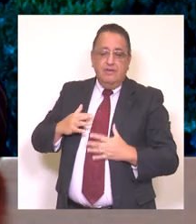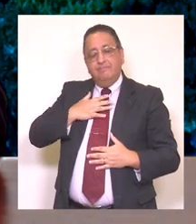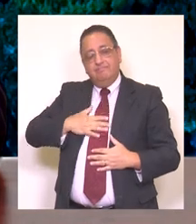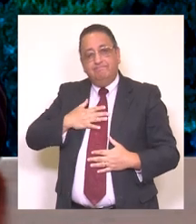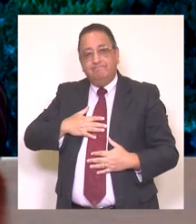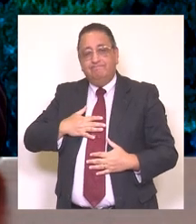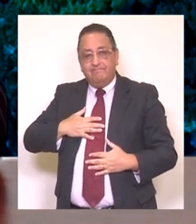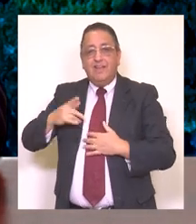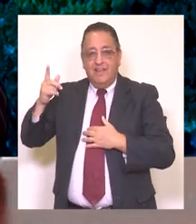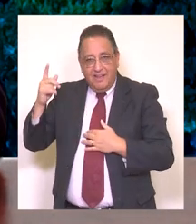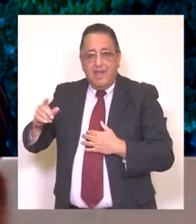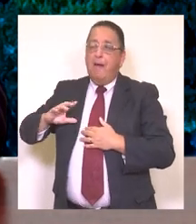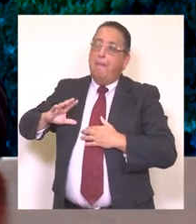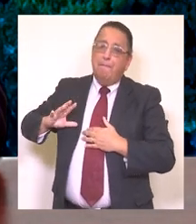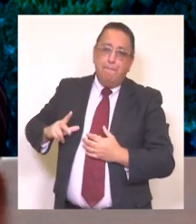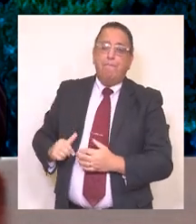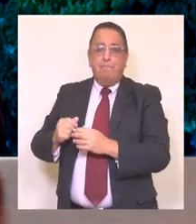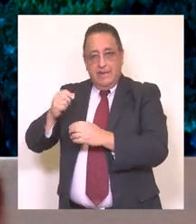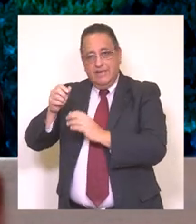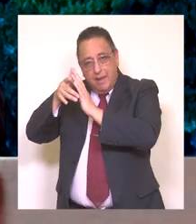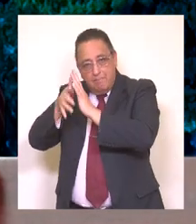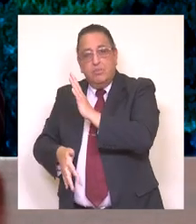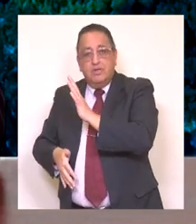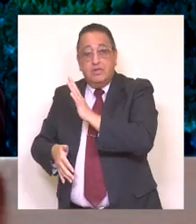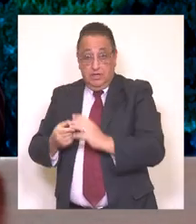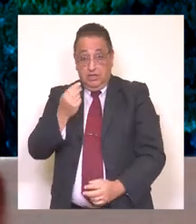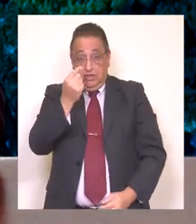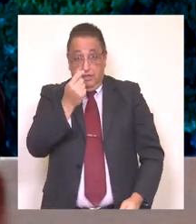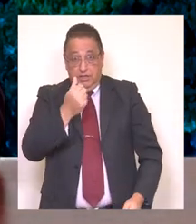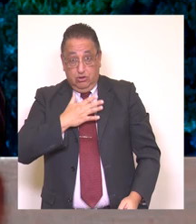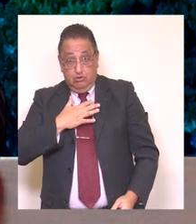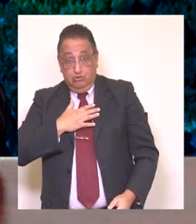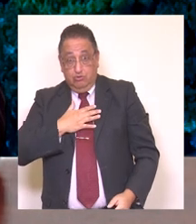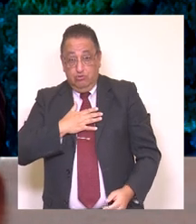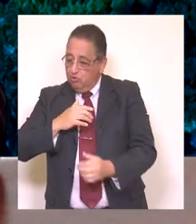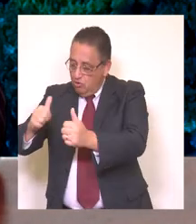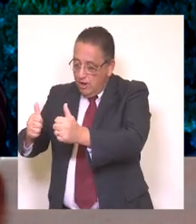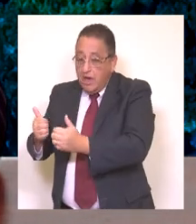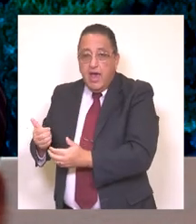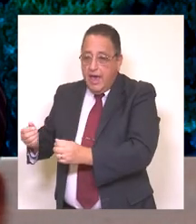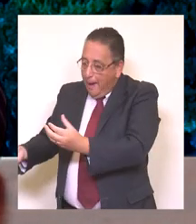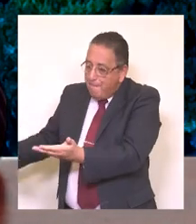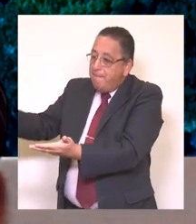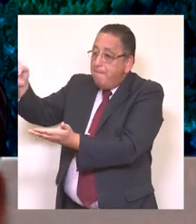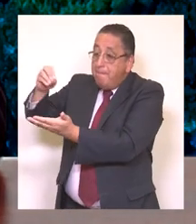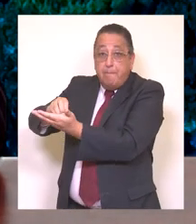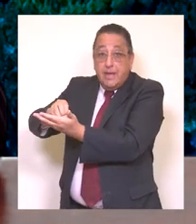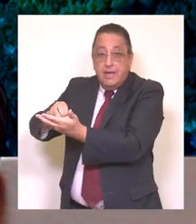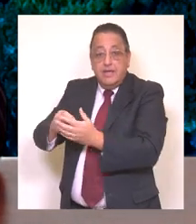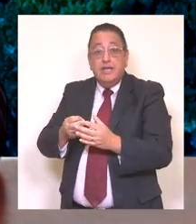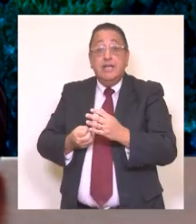disfrutamos, que es nuestra plaza de armas. Pero a ello, con recursos propios también, hemos agregado la